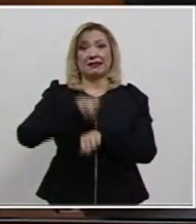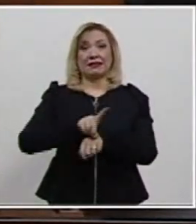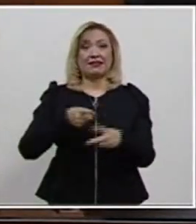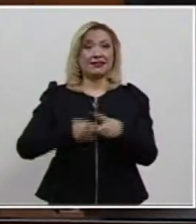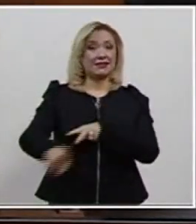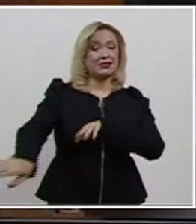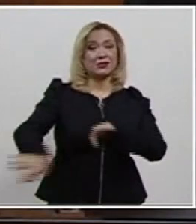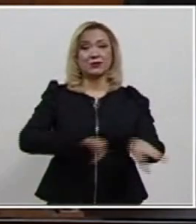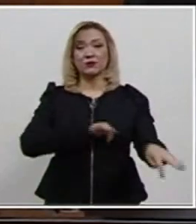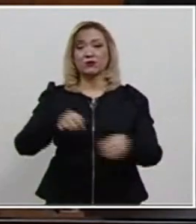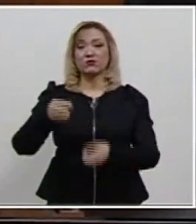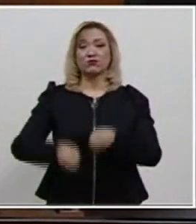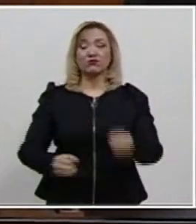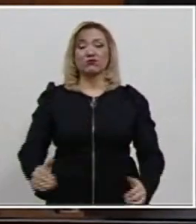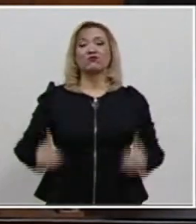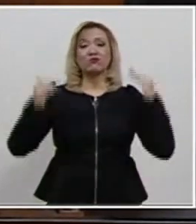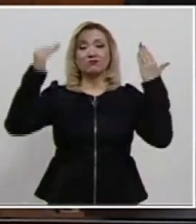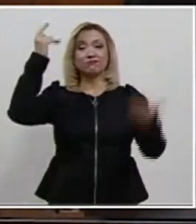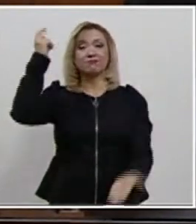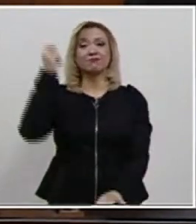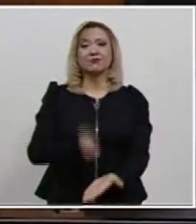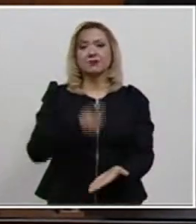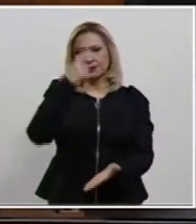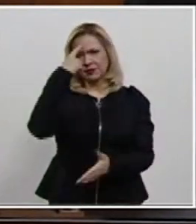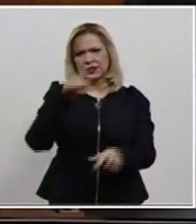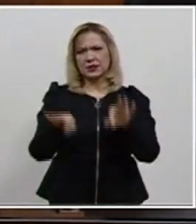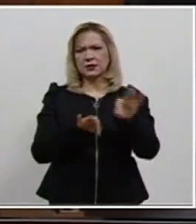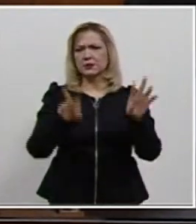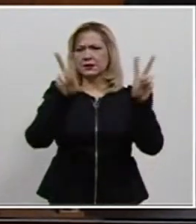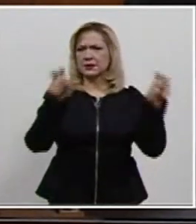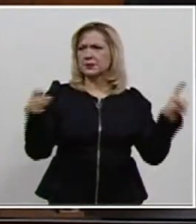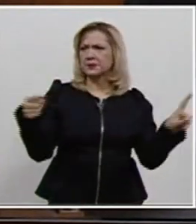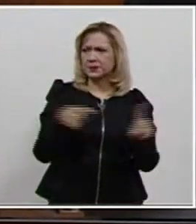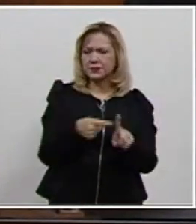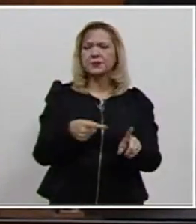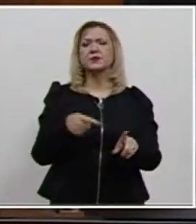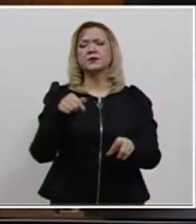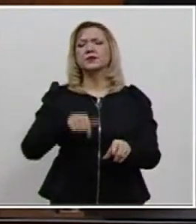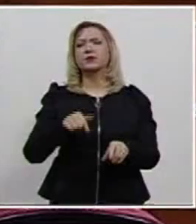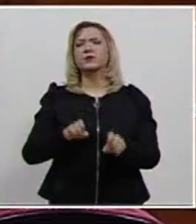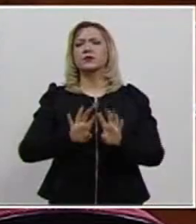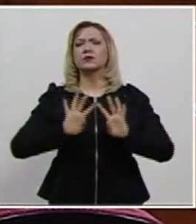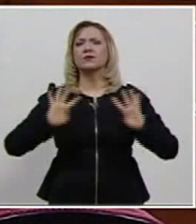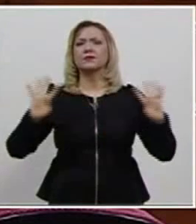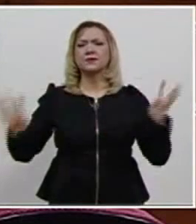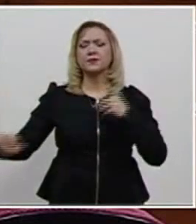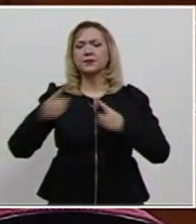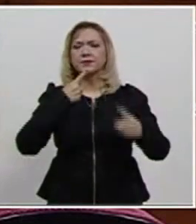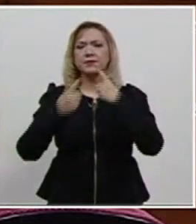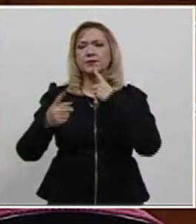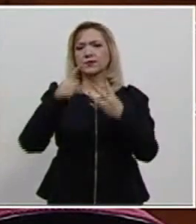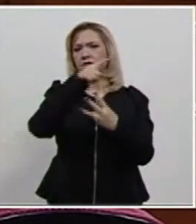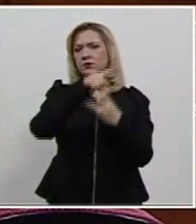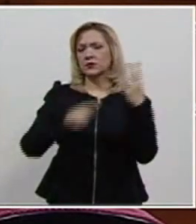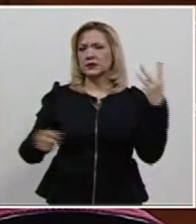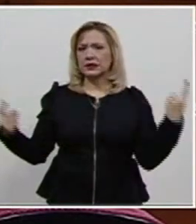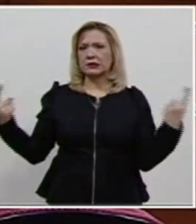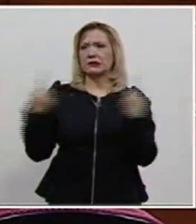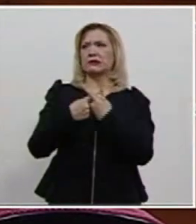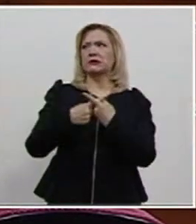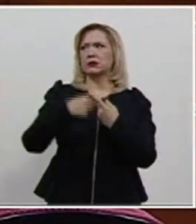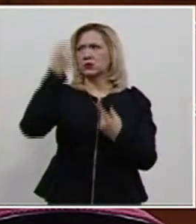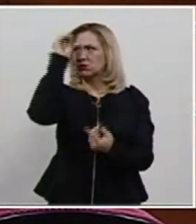Corte en temas estrictamente jurisdiccionales, el Pleno precisamente resolvió tres contradicciones de